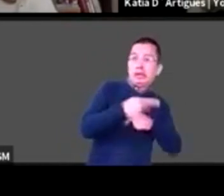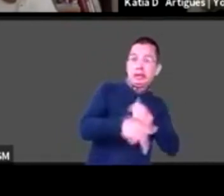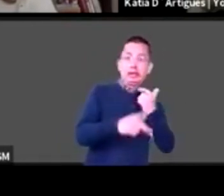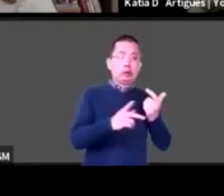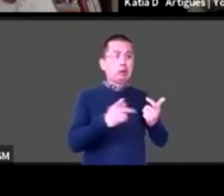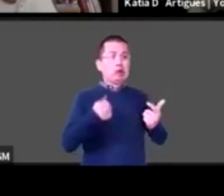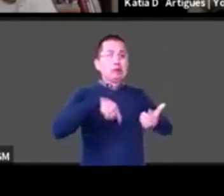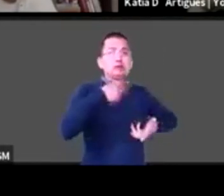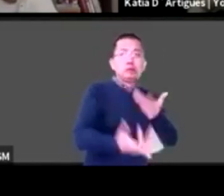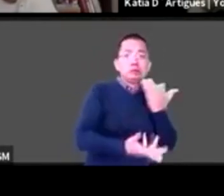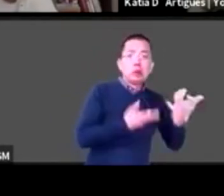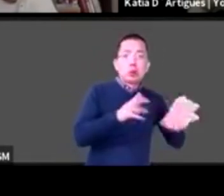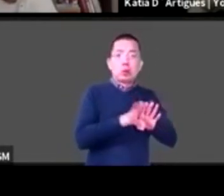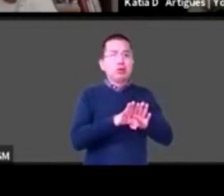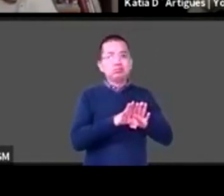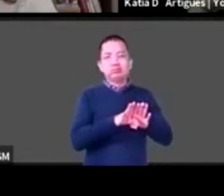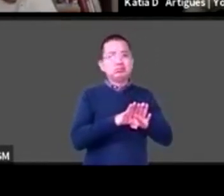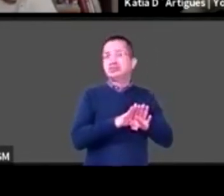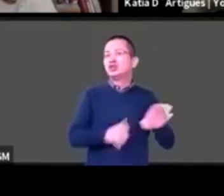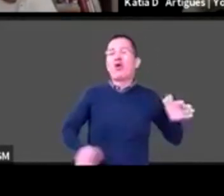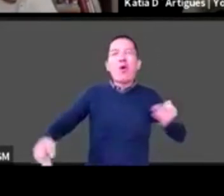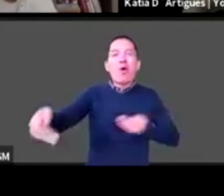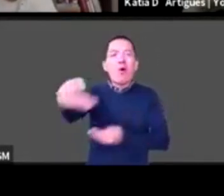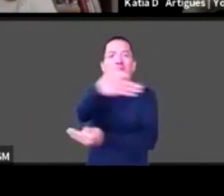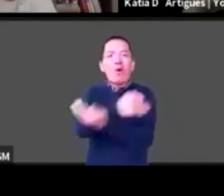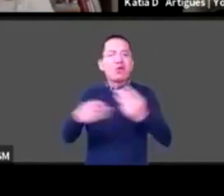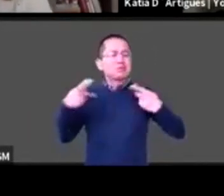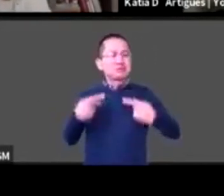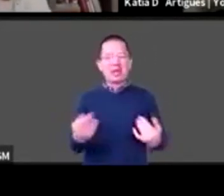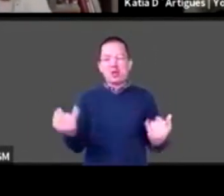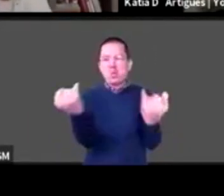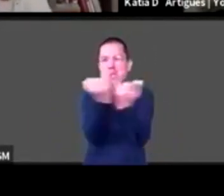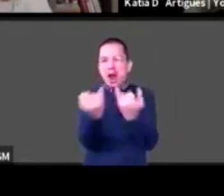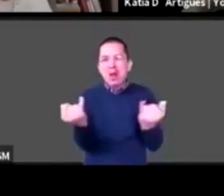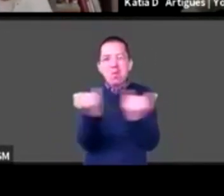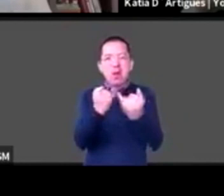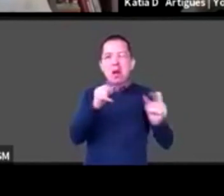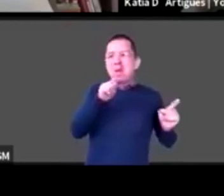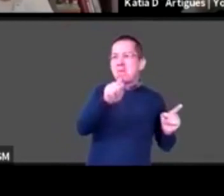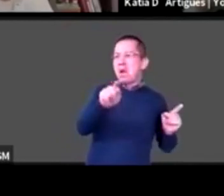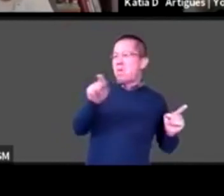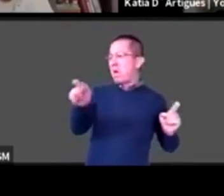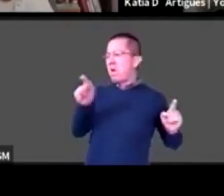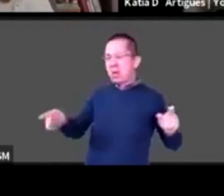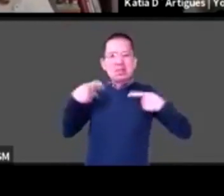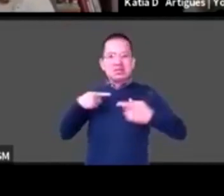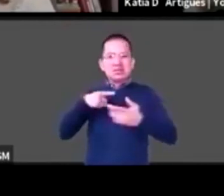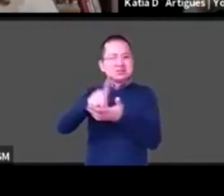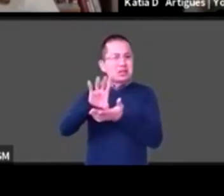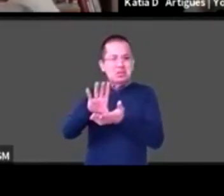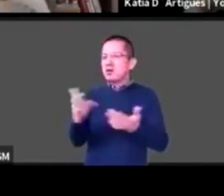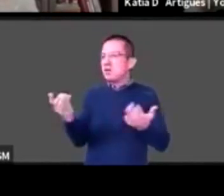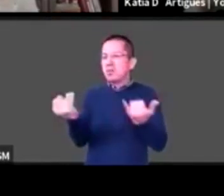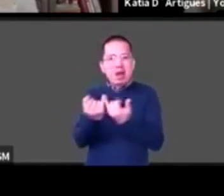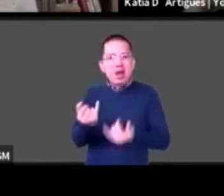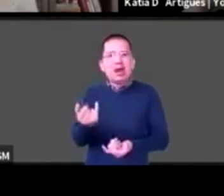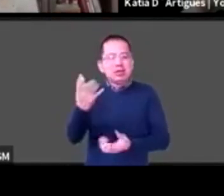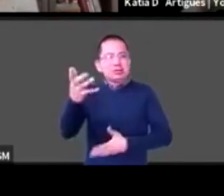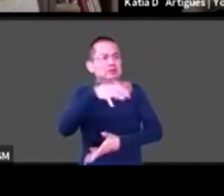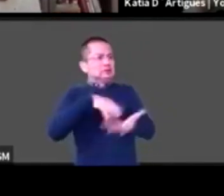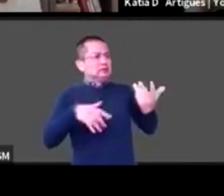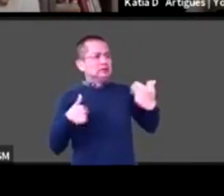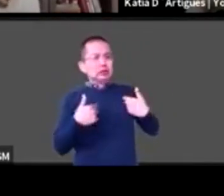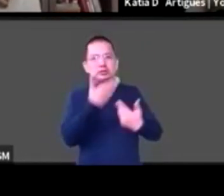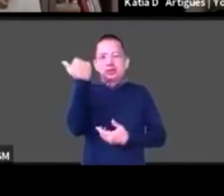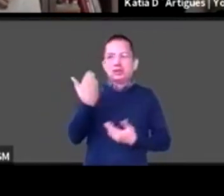discapacidad de repente se ve como las personas con discapacidad son grupos vulnerables y lo entiendo y me parece un término correcto